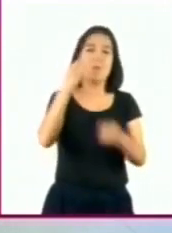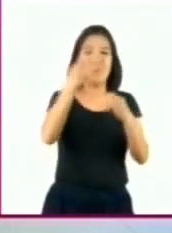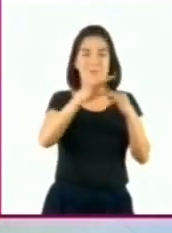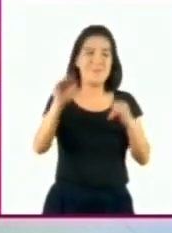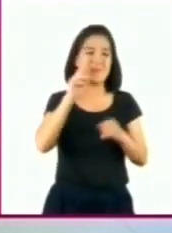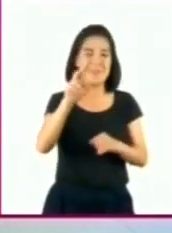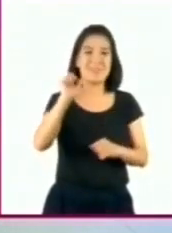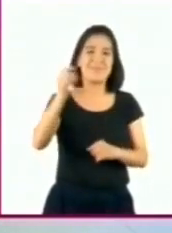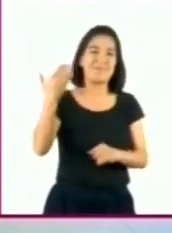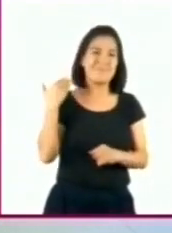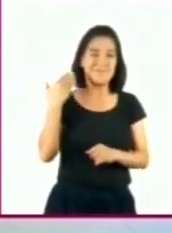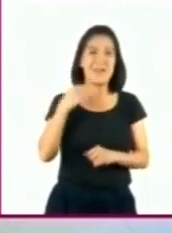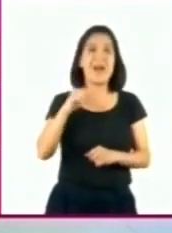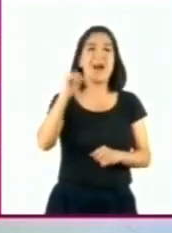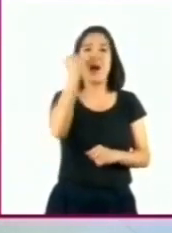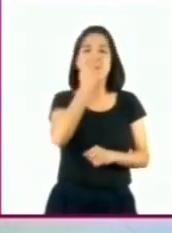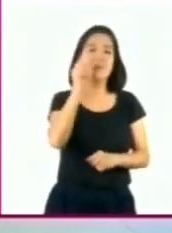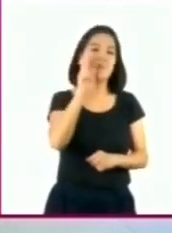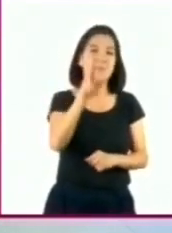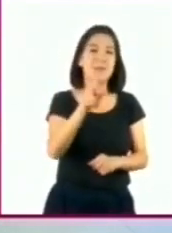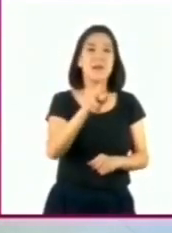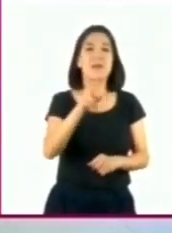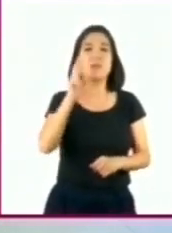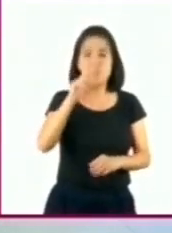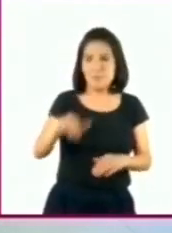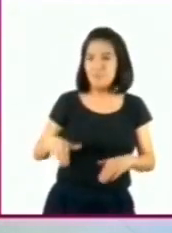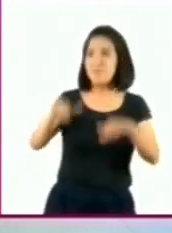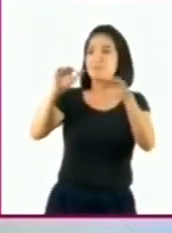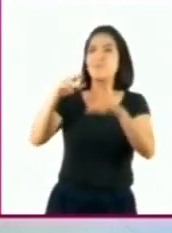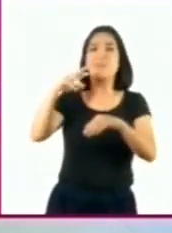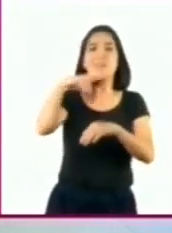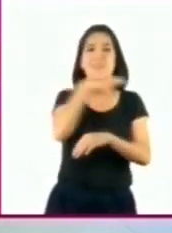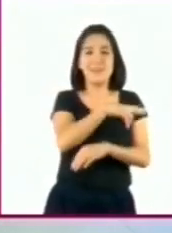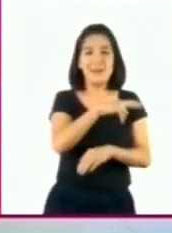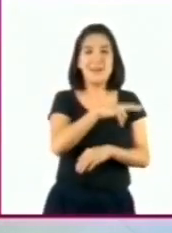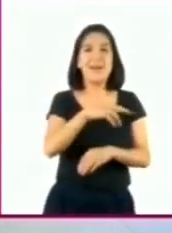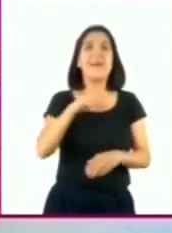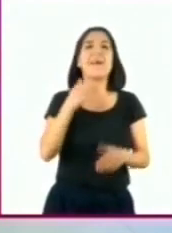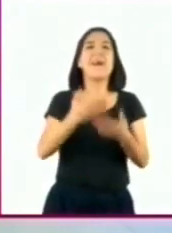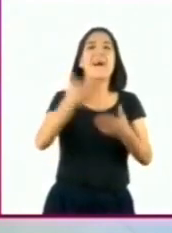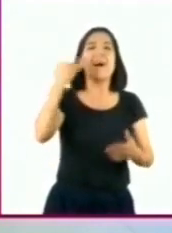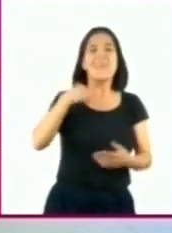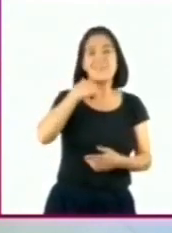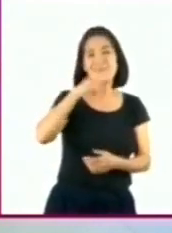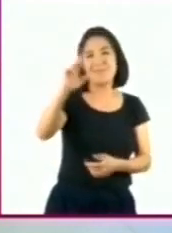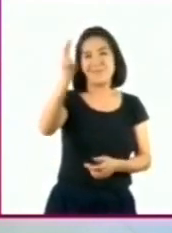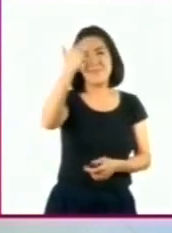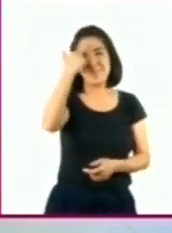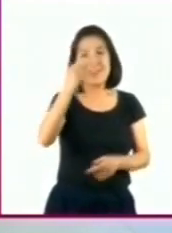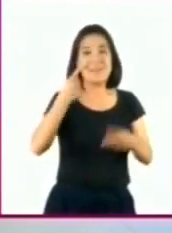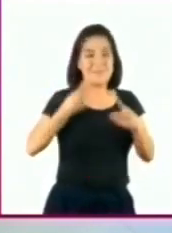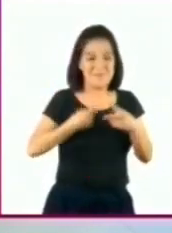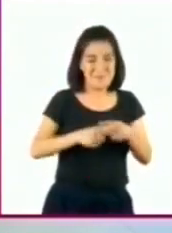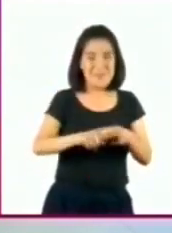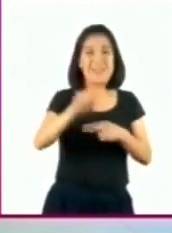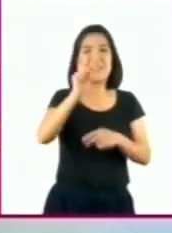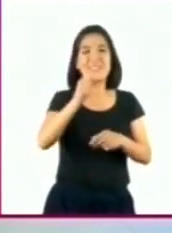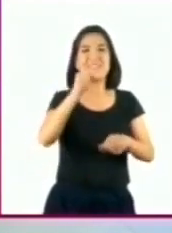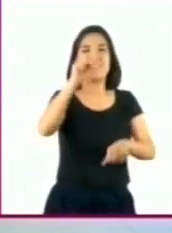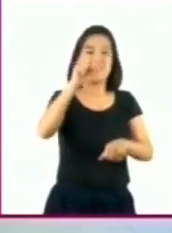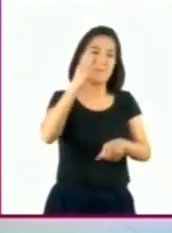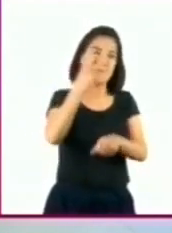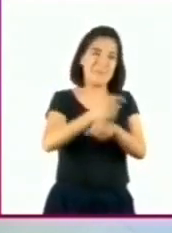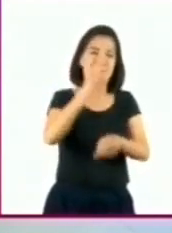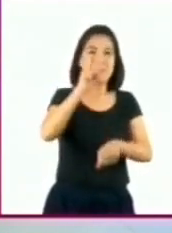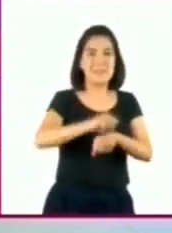y alumnos, noté que la mayoría había crecido mucho en comparación con la estatura que tenían al inicio del ciclo escolar.